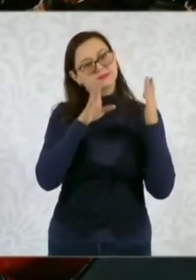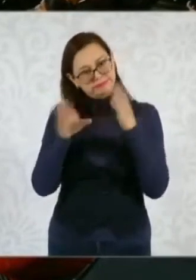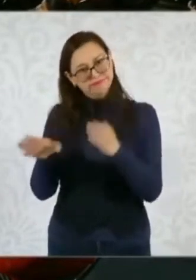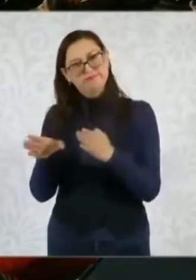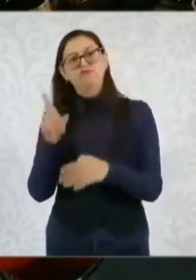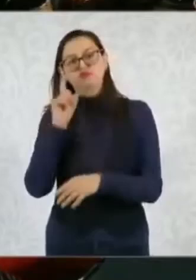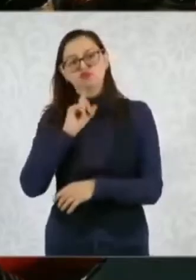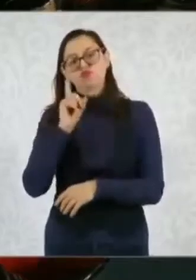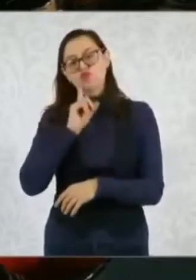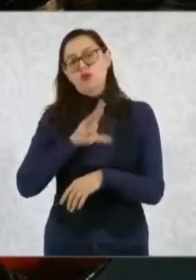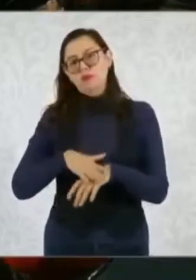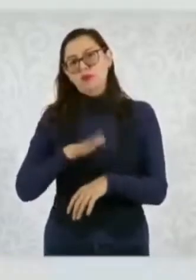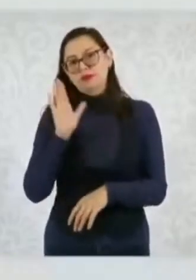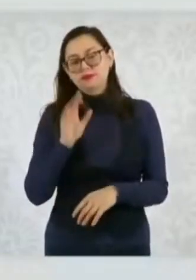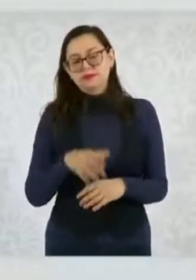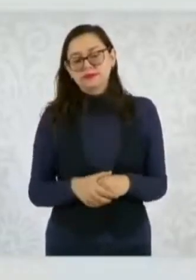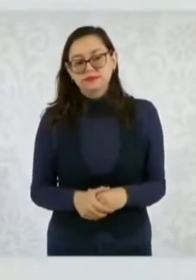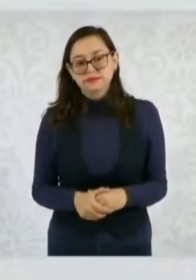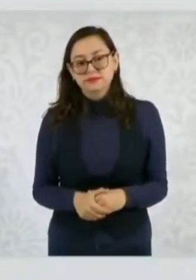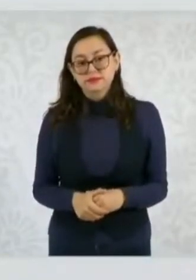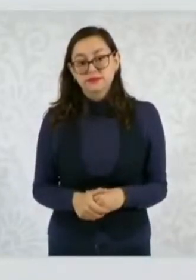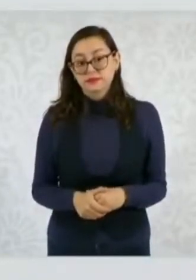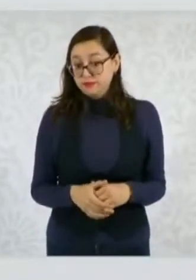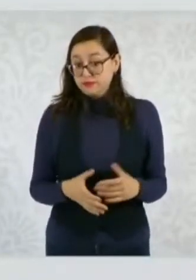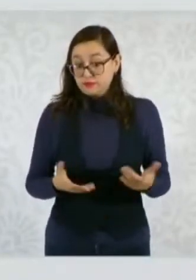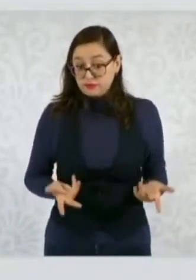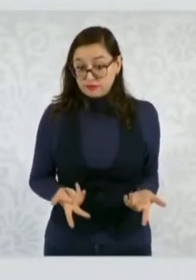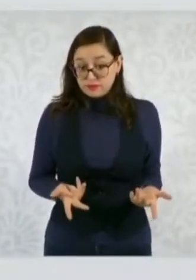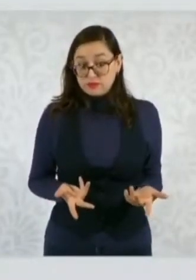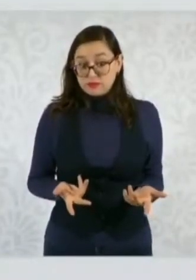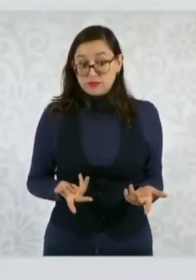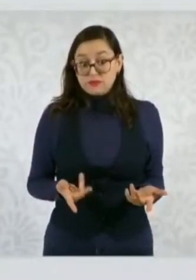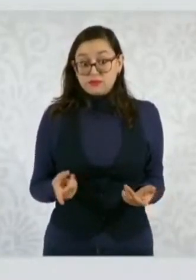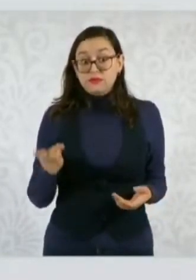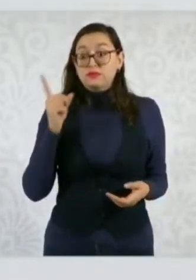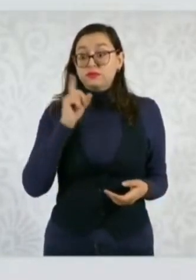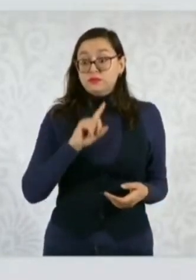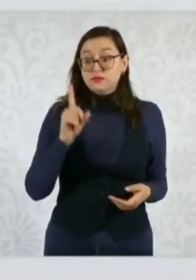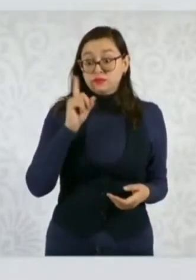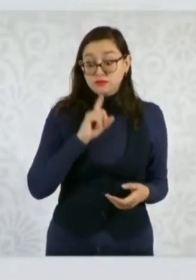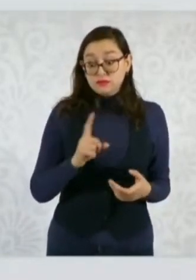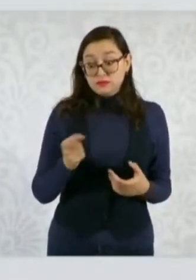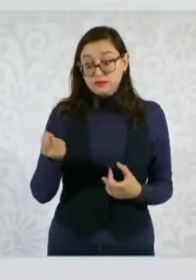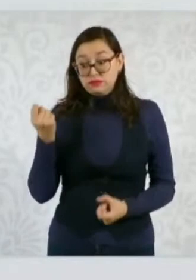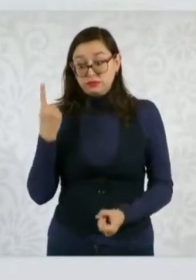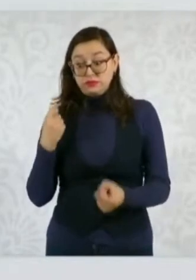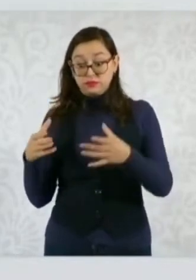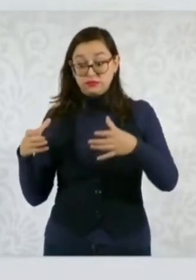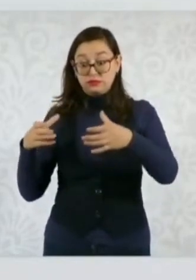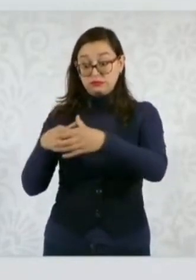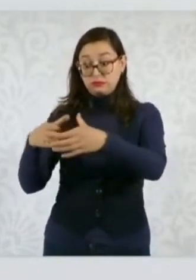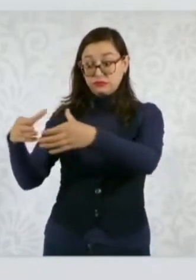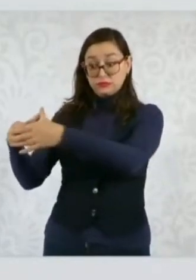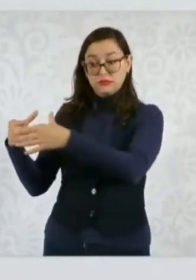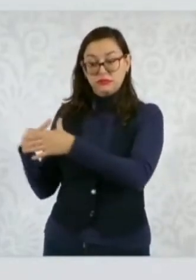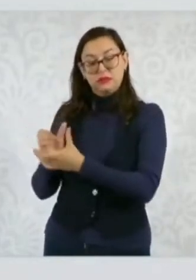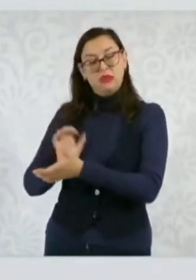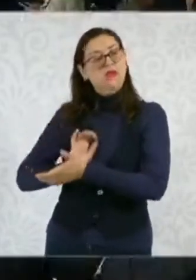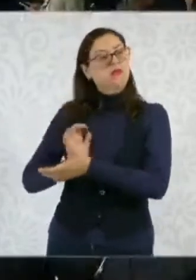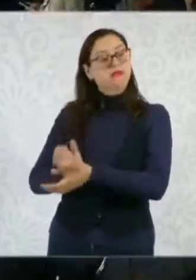mujeres. Y también hay mujeres que históricamente han sido más discriminadas, las mujeres indígenas.